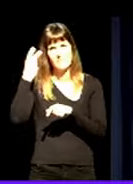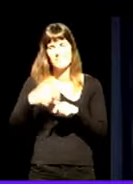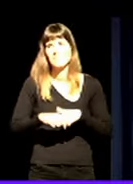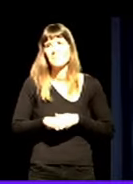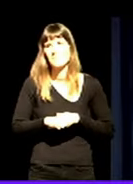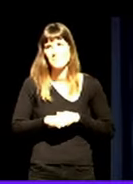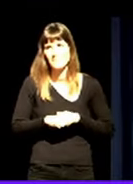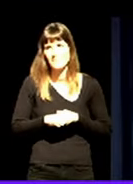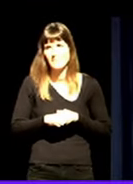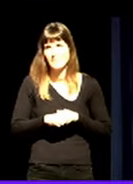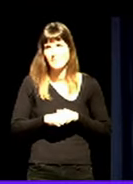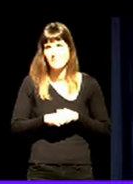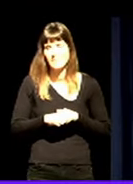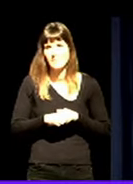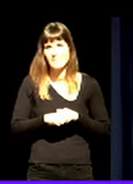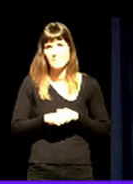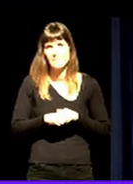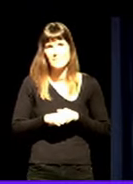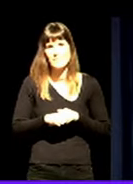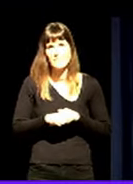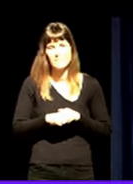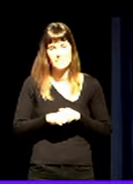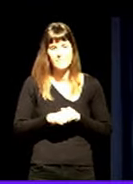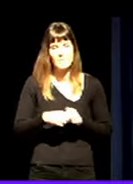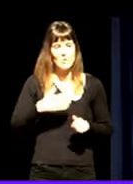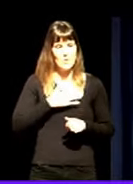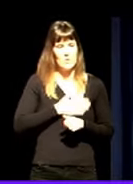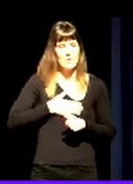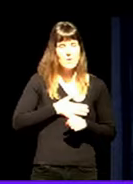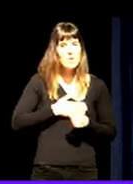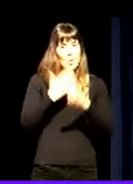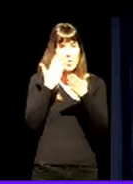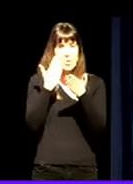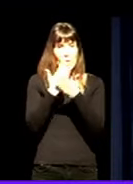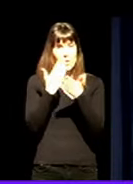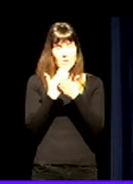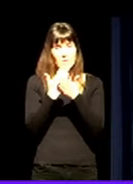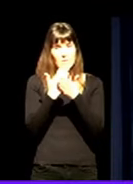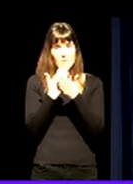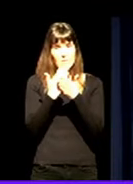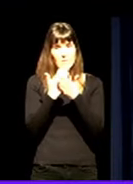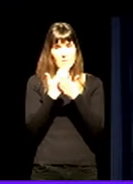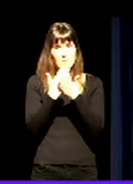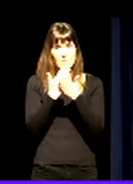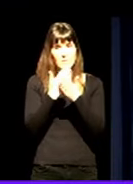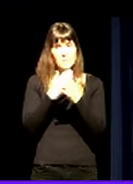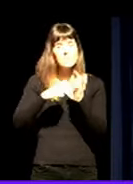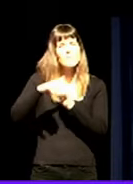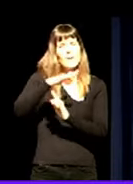osasuna eta eskola ustartzen duen horretan inguran mesuak,